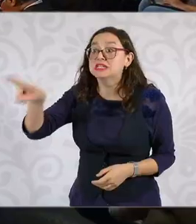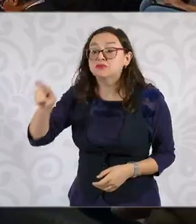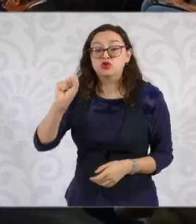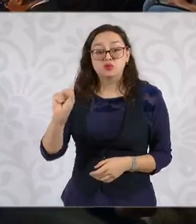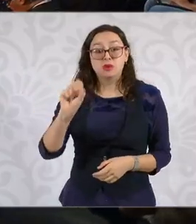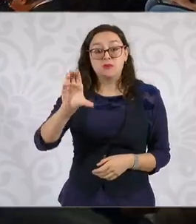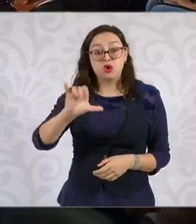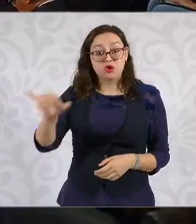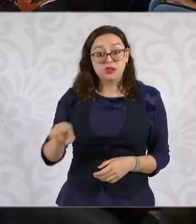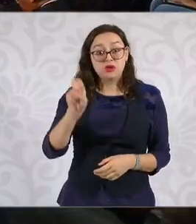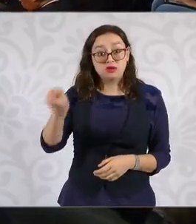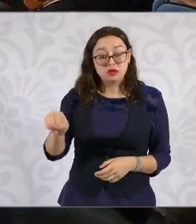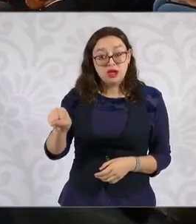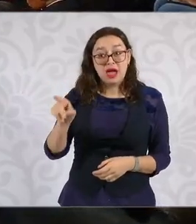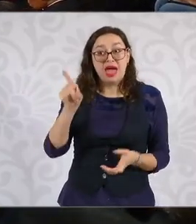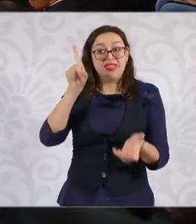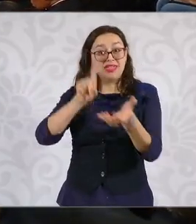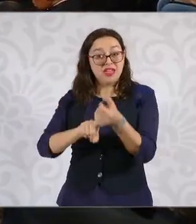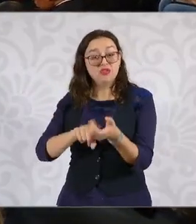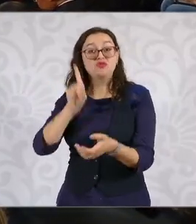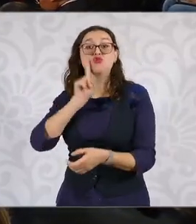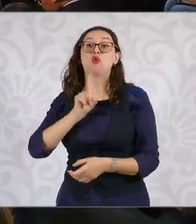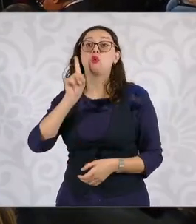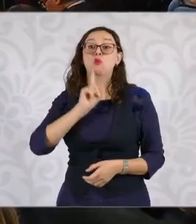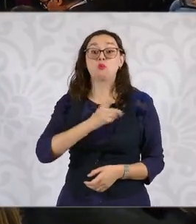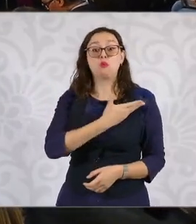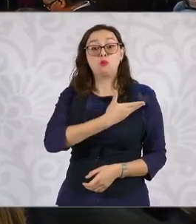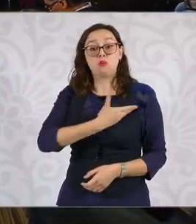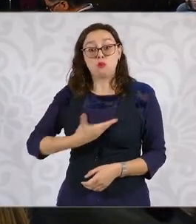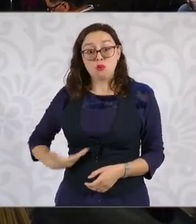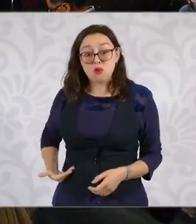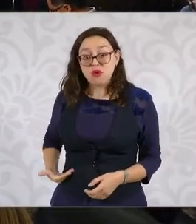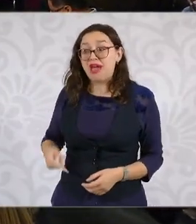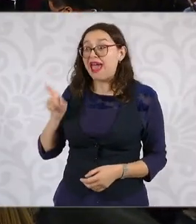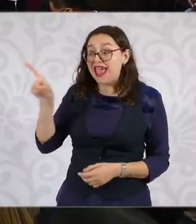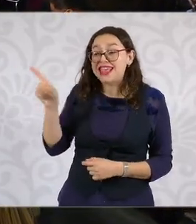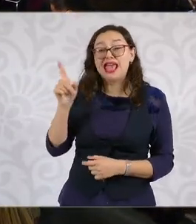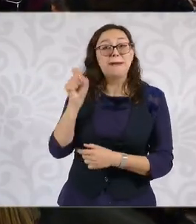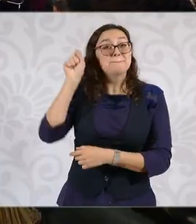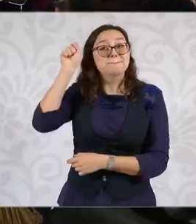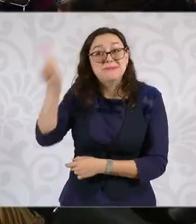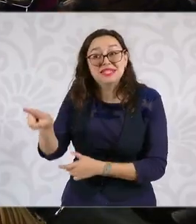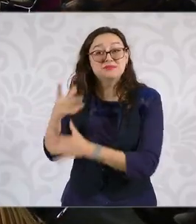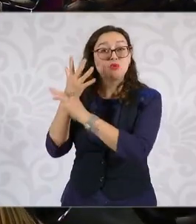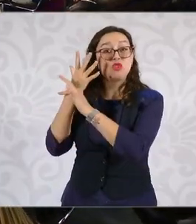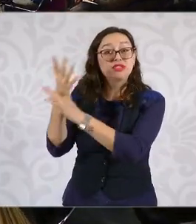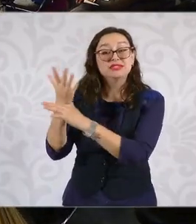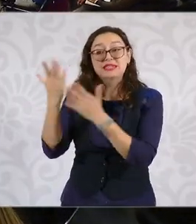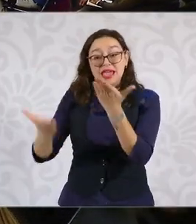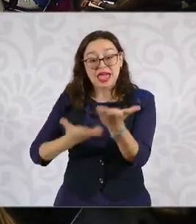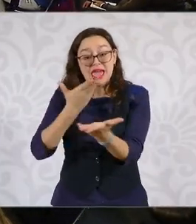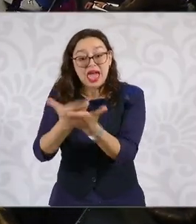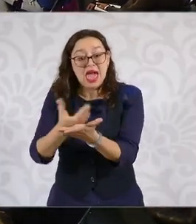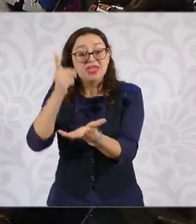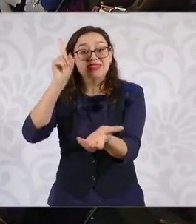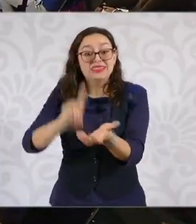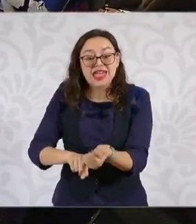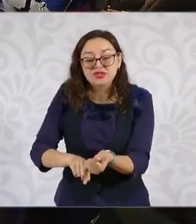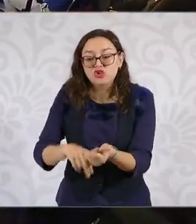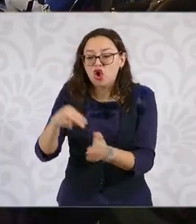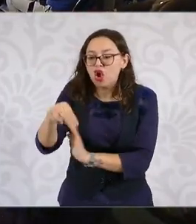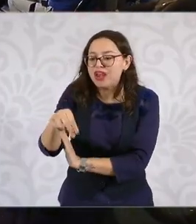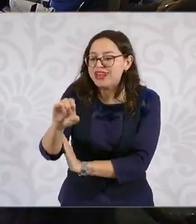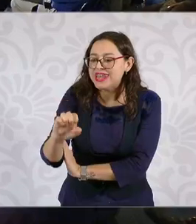de su propuesta que presentó del nepotismo para quienes no se escuchan ¿qué es